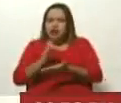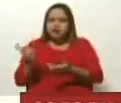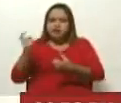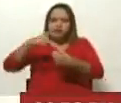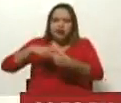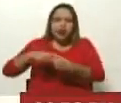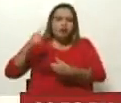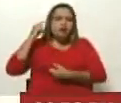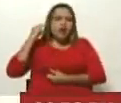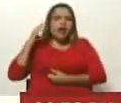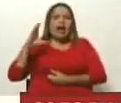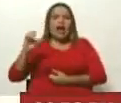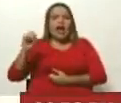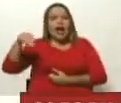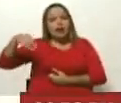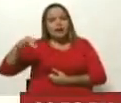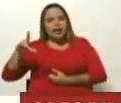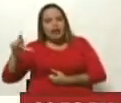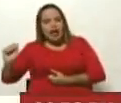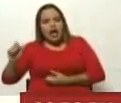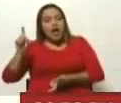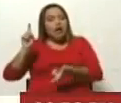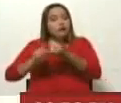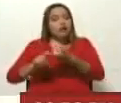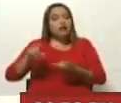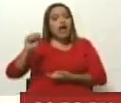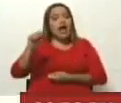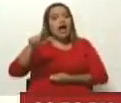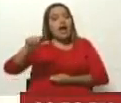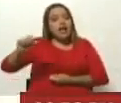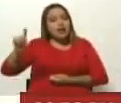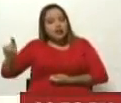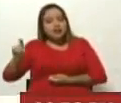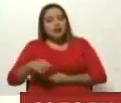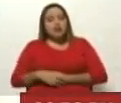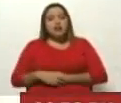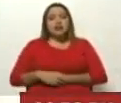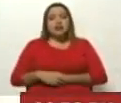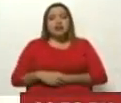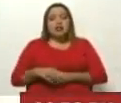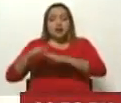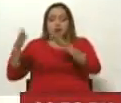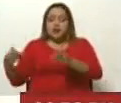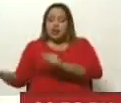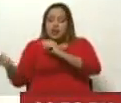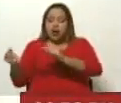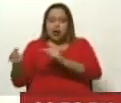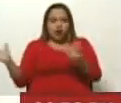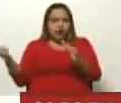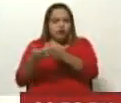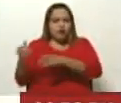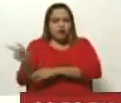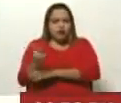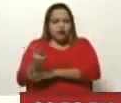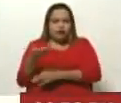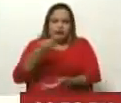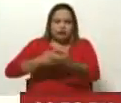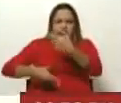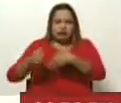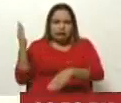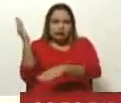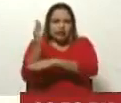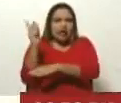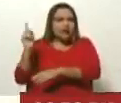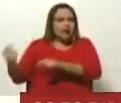Camila Fabri, esposa de Alex Saab, en la mesa de diálogo, como parte de la delegación del gobierno venezolano? Hablamos de diplomacia, hablamos de medidas coercitivas,